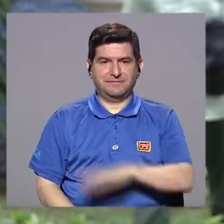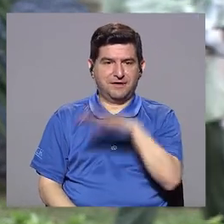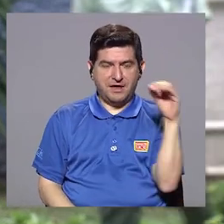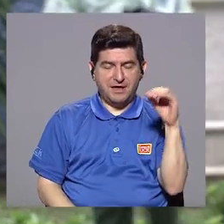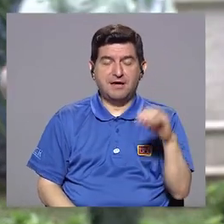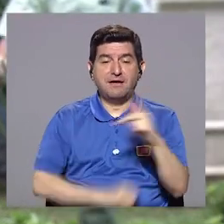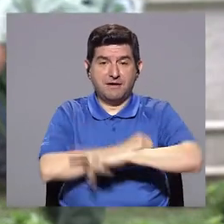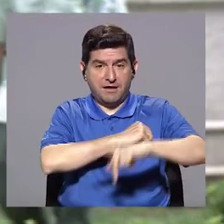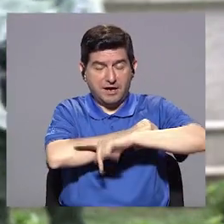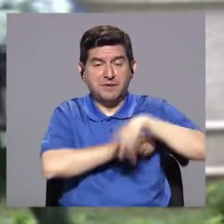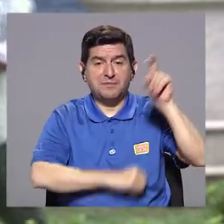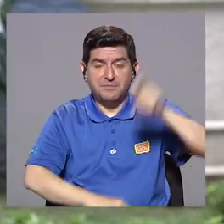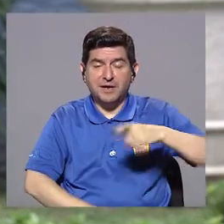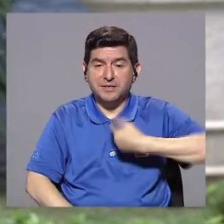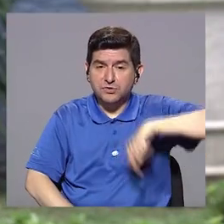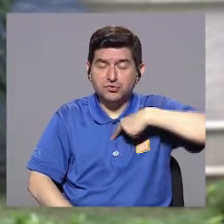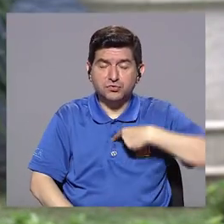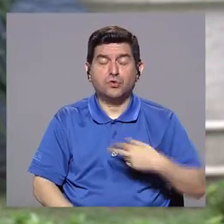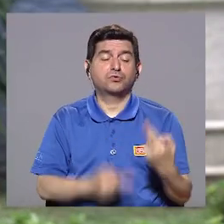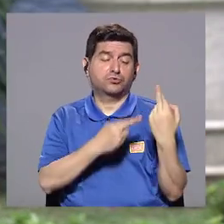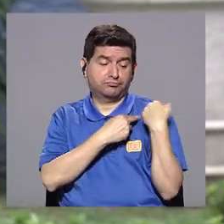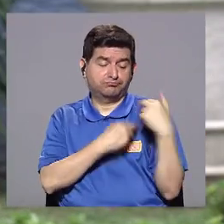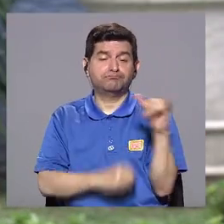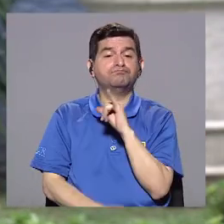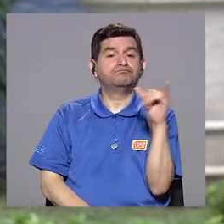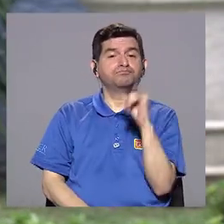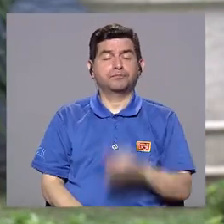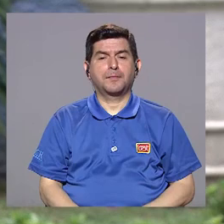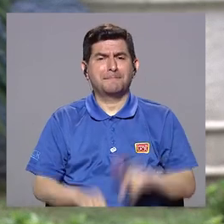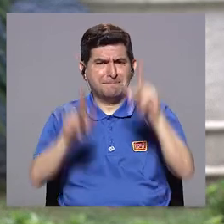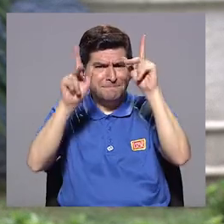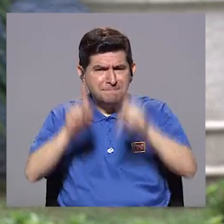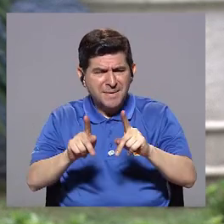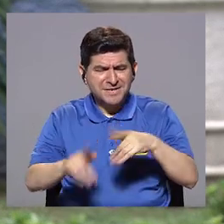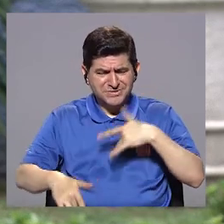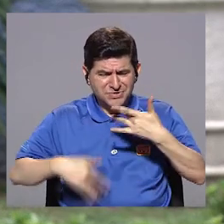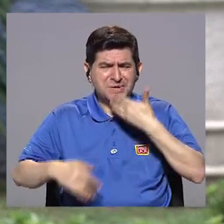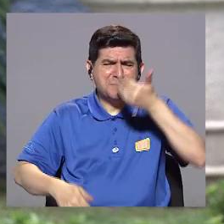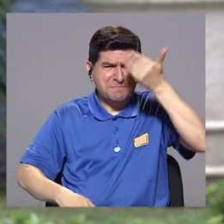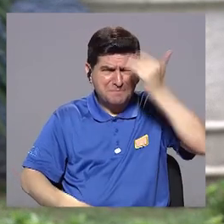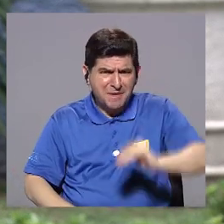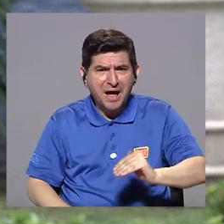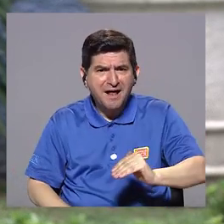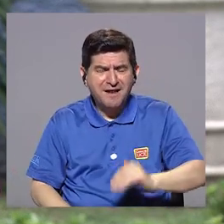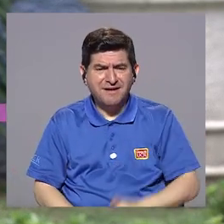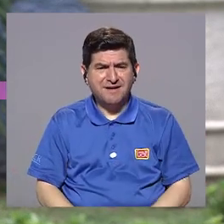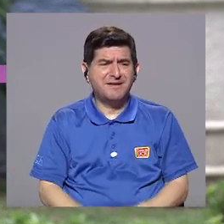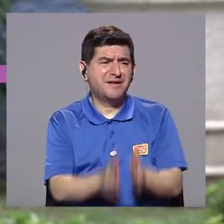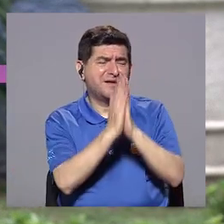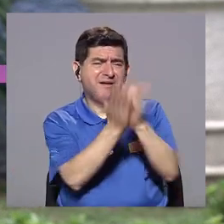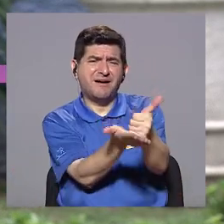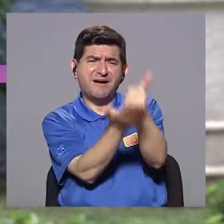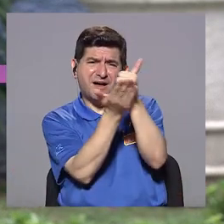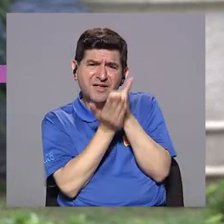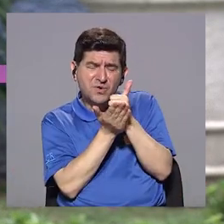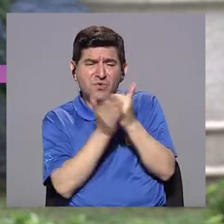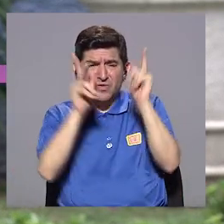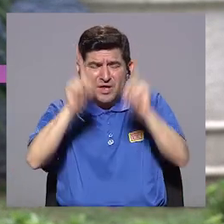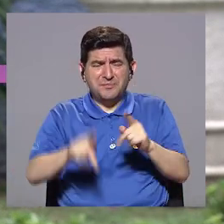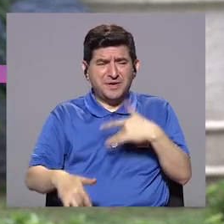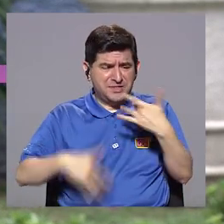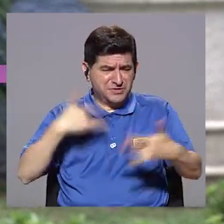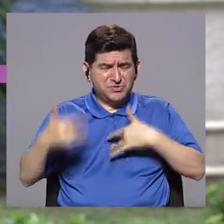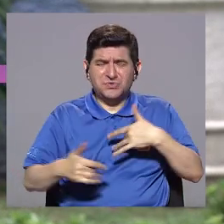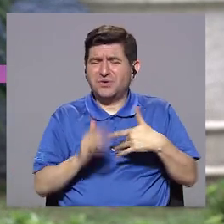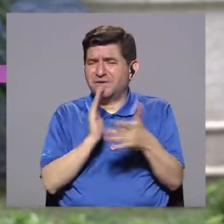a nivel país debemos hacernos cargo también. Cuando una persona se está sintiendo mal, tiene que pedir ayuda. Y si la persona